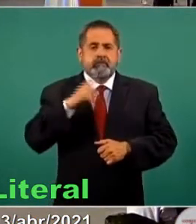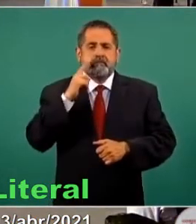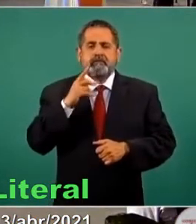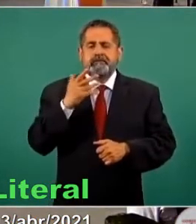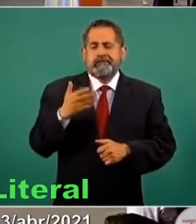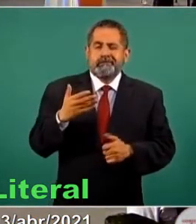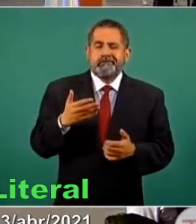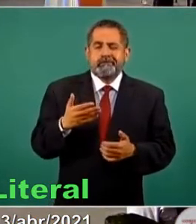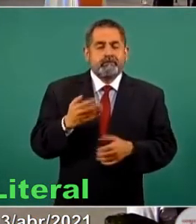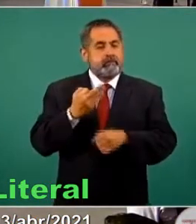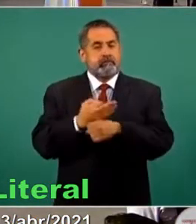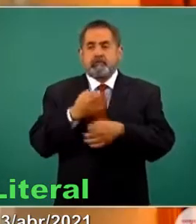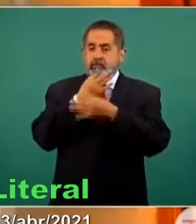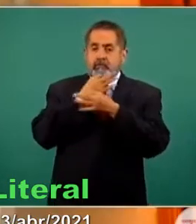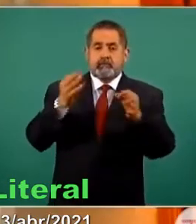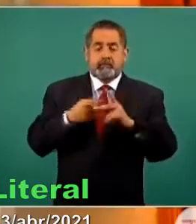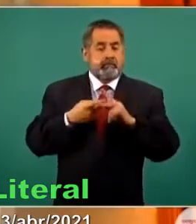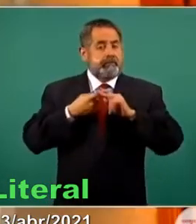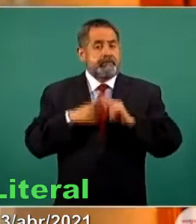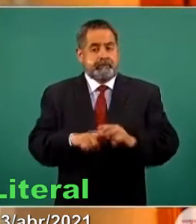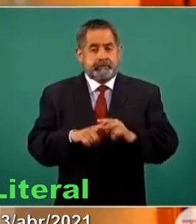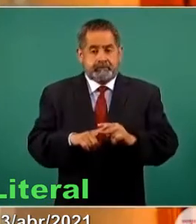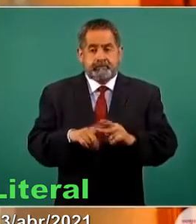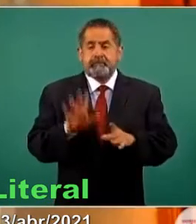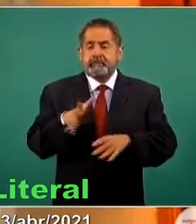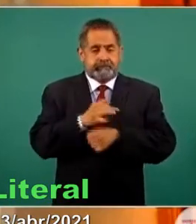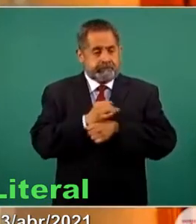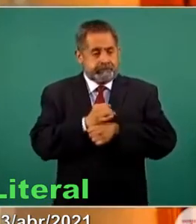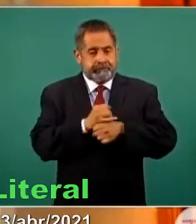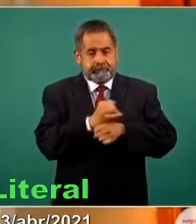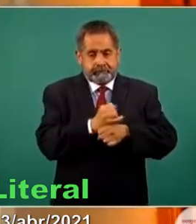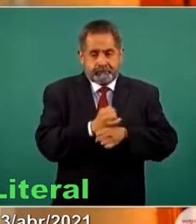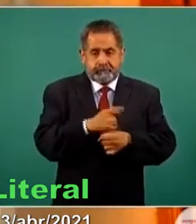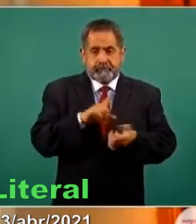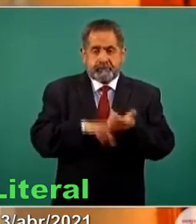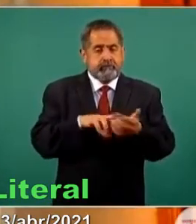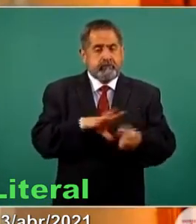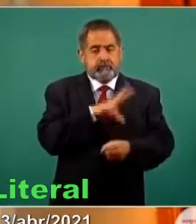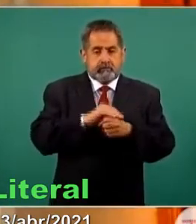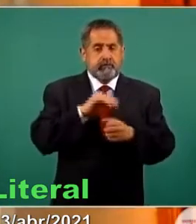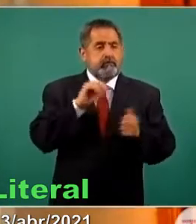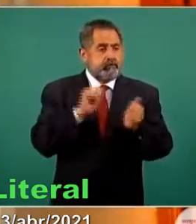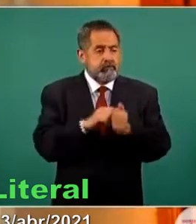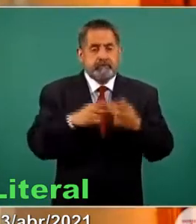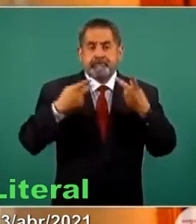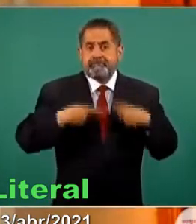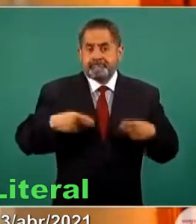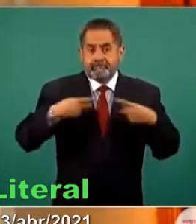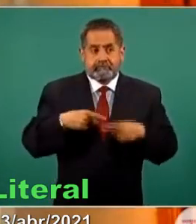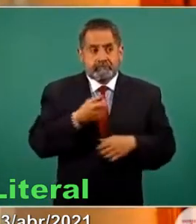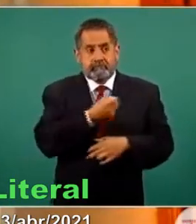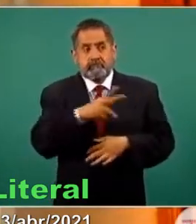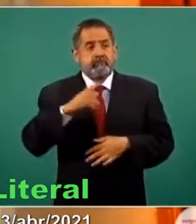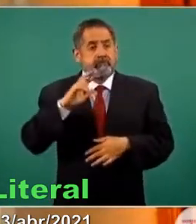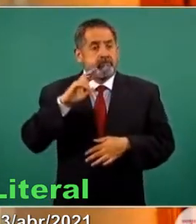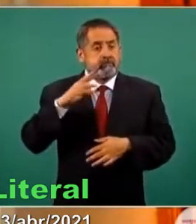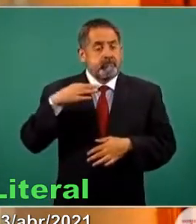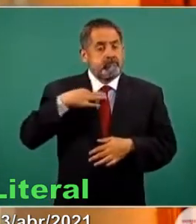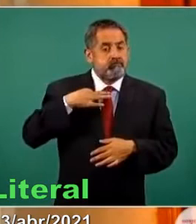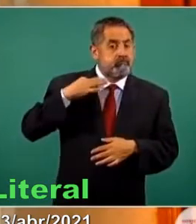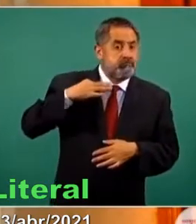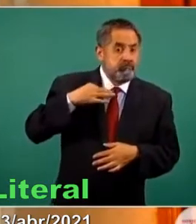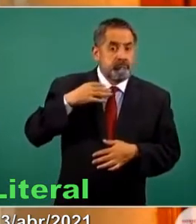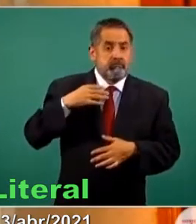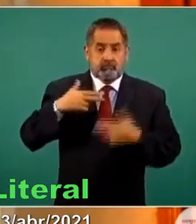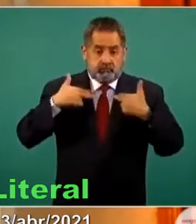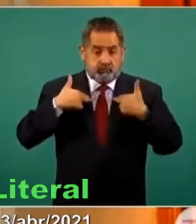hoy estamos anunciando que es el inicio ya de la investigación clínica con pacientes voluntarios humanos.